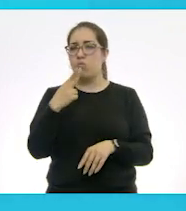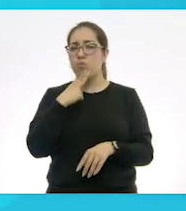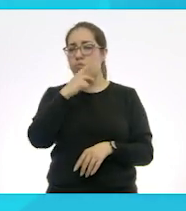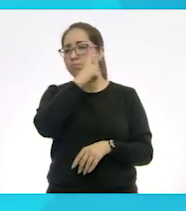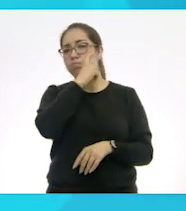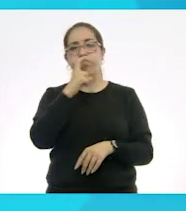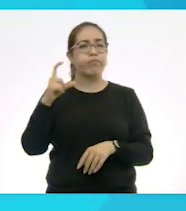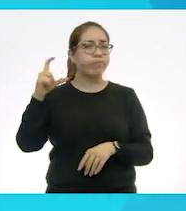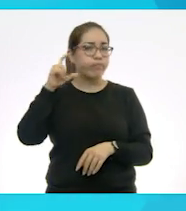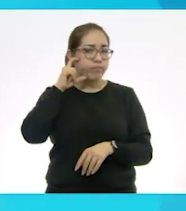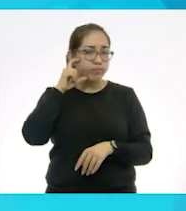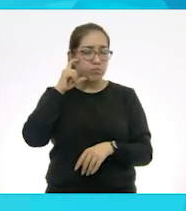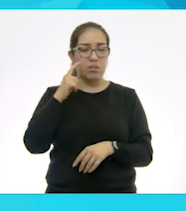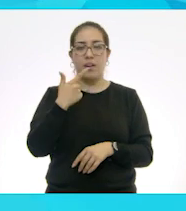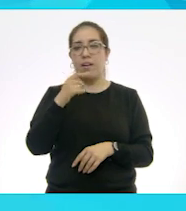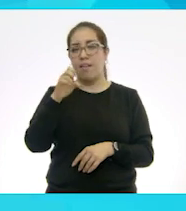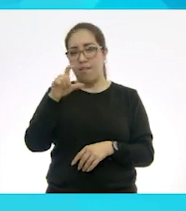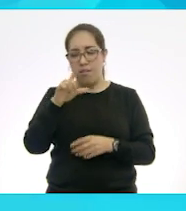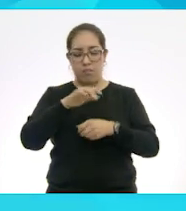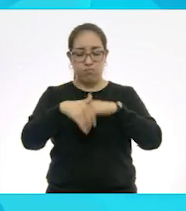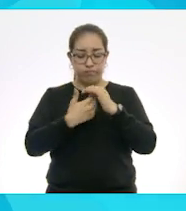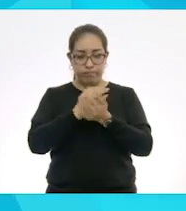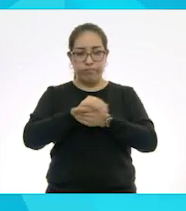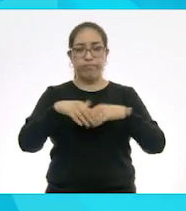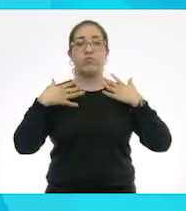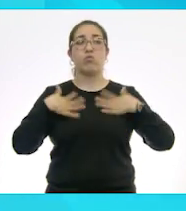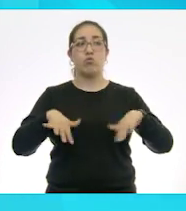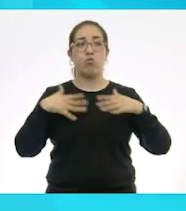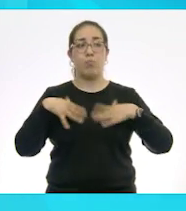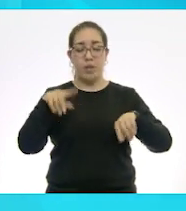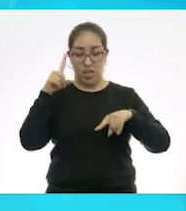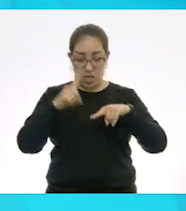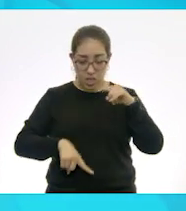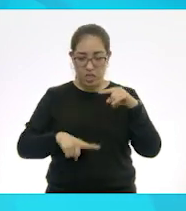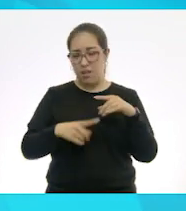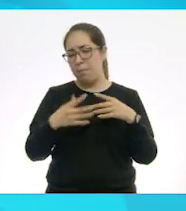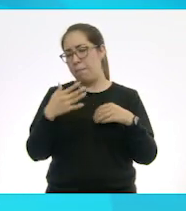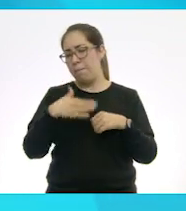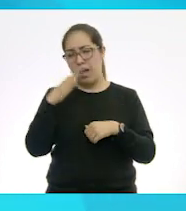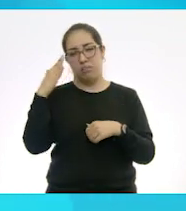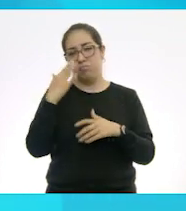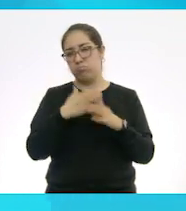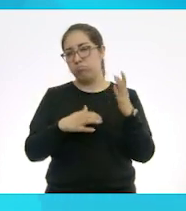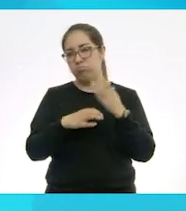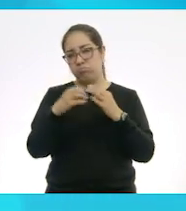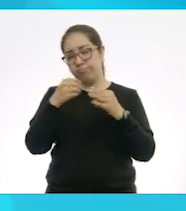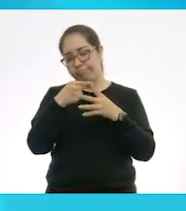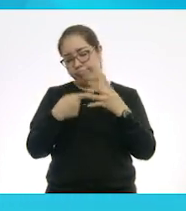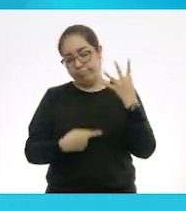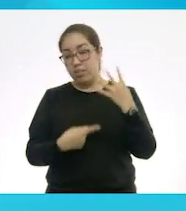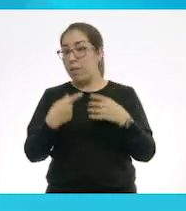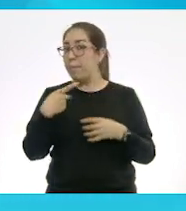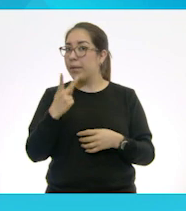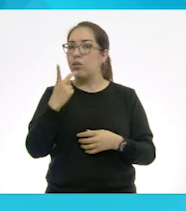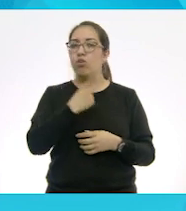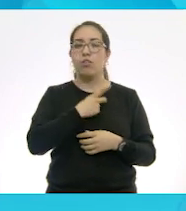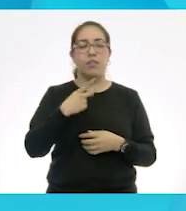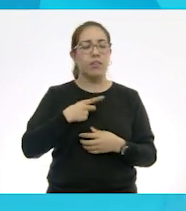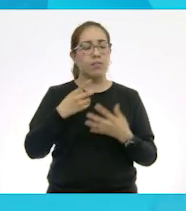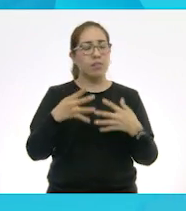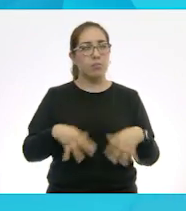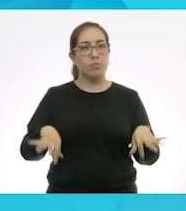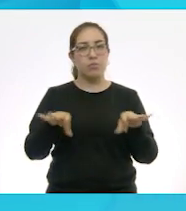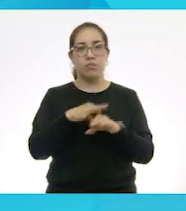desinfectarse al llegar a casa, bañarse, cambiarse de ropa. Entre muchas cosas más. Pero hay que lavarse bien las